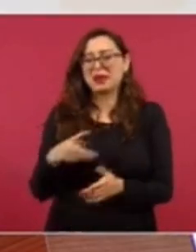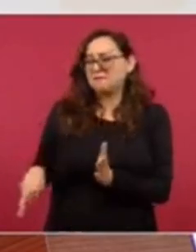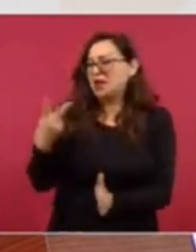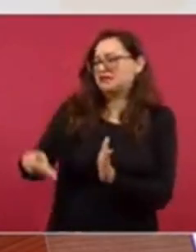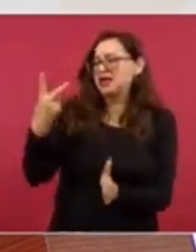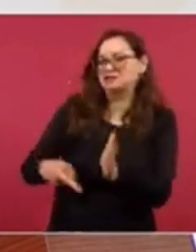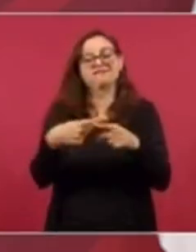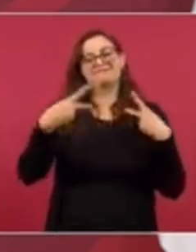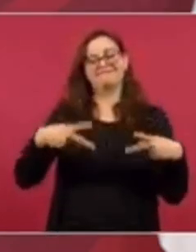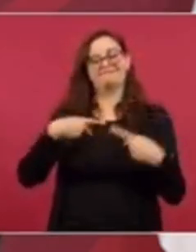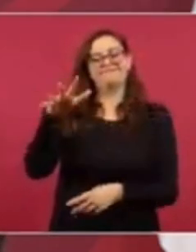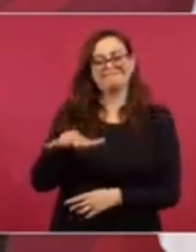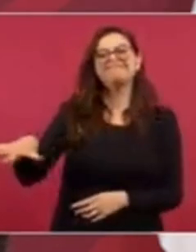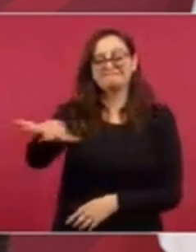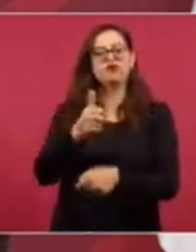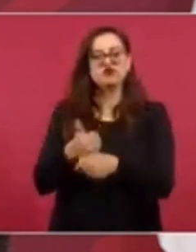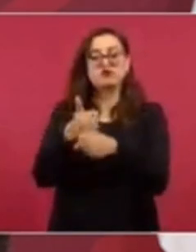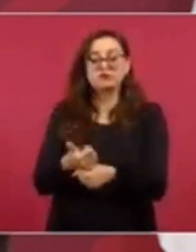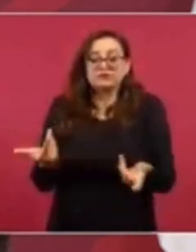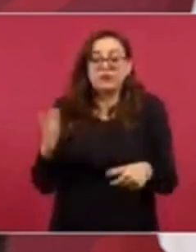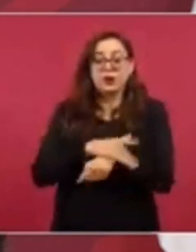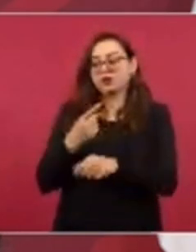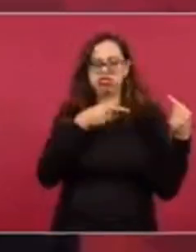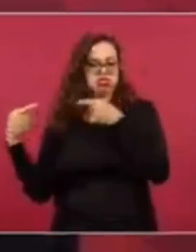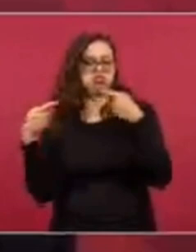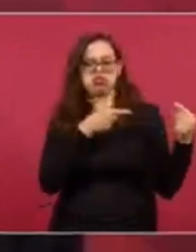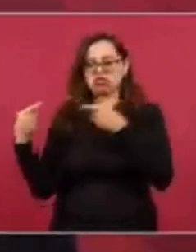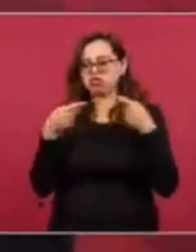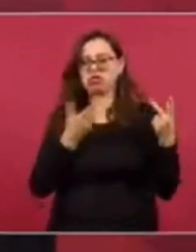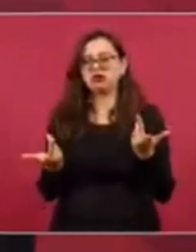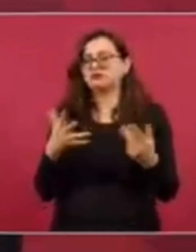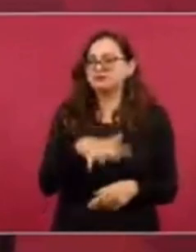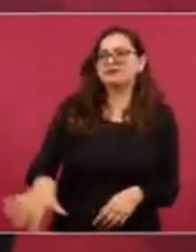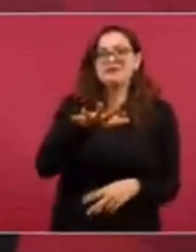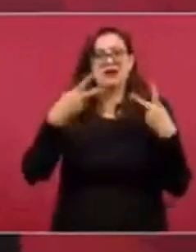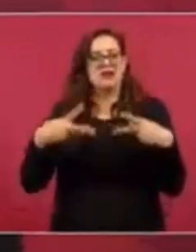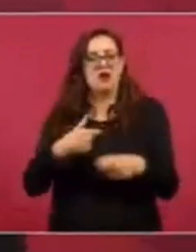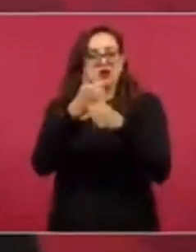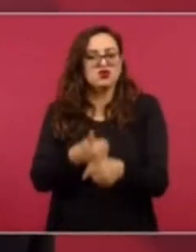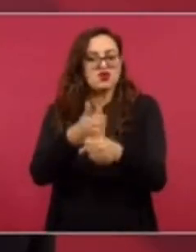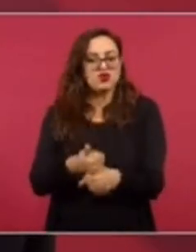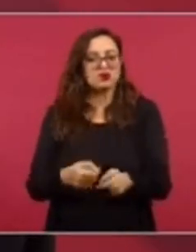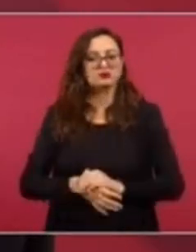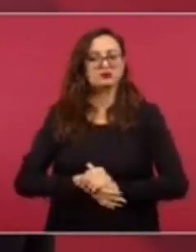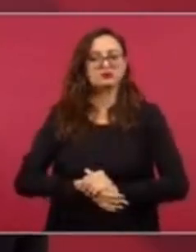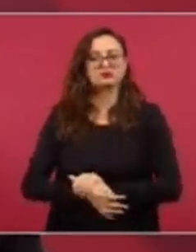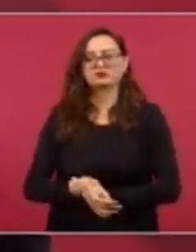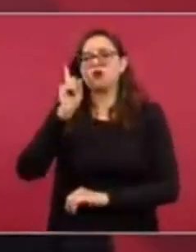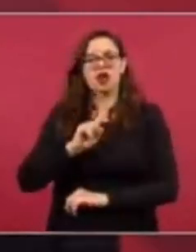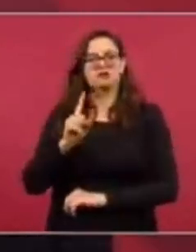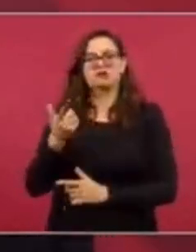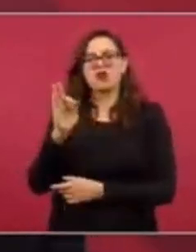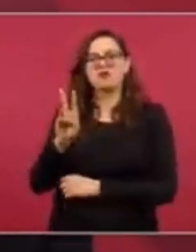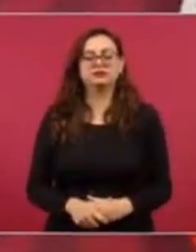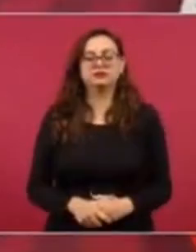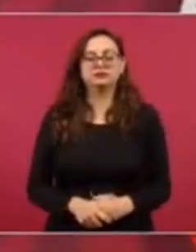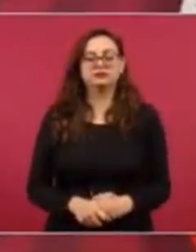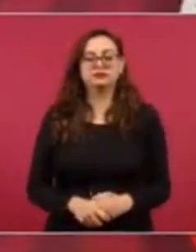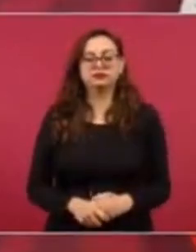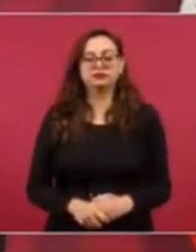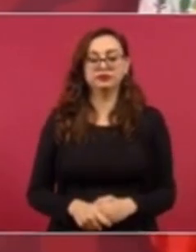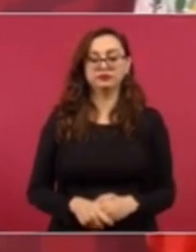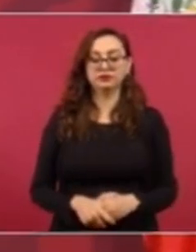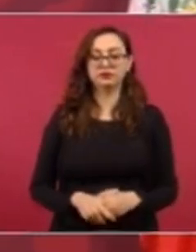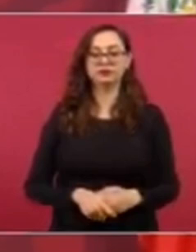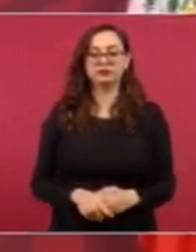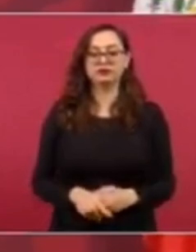Cinco presidentes en seis años, todo por los intereses de las élites. La señora hija del expresidente Fujimori, Vargas Llosa. Ayer